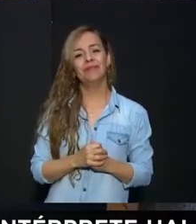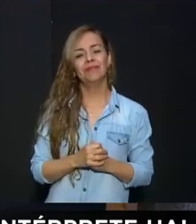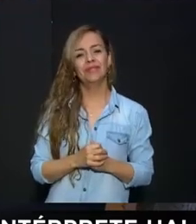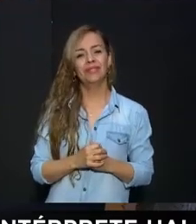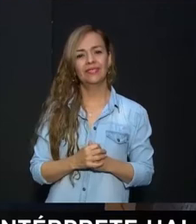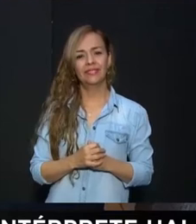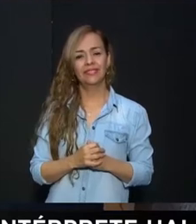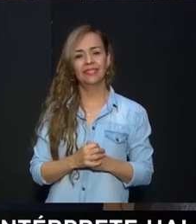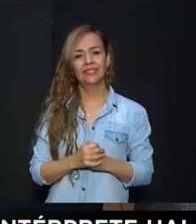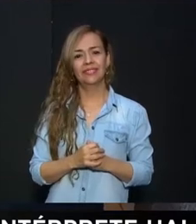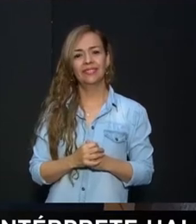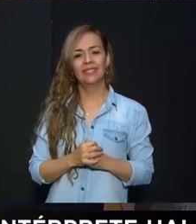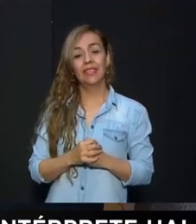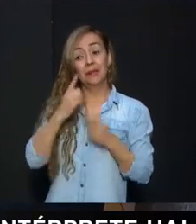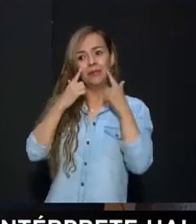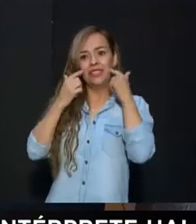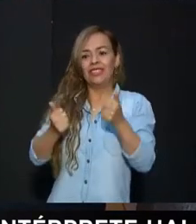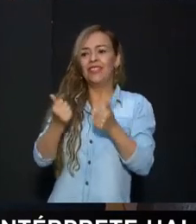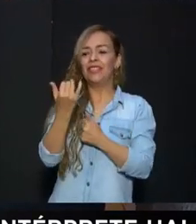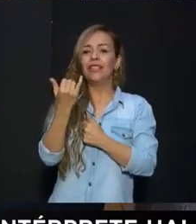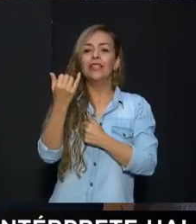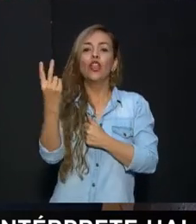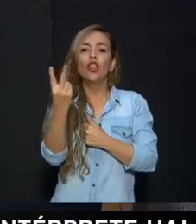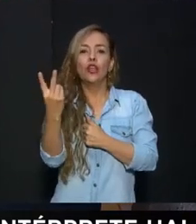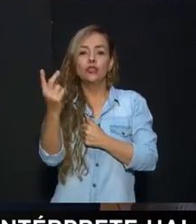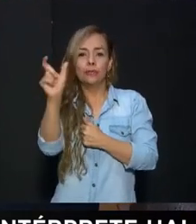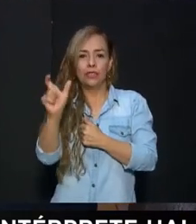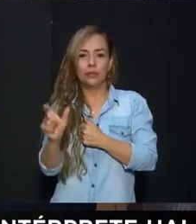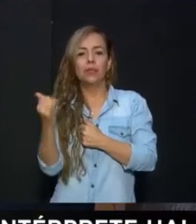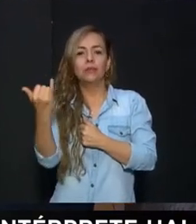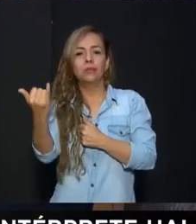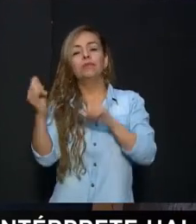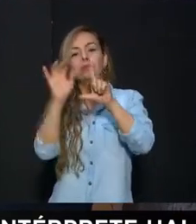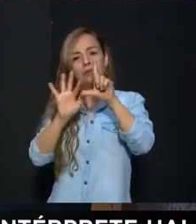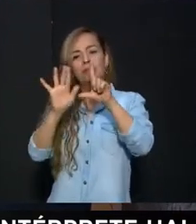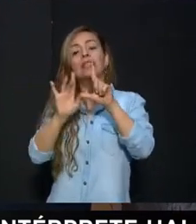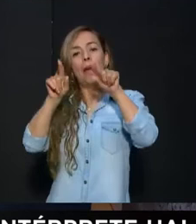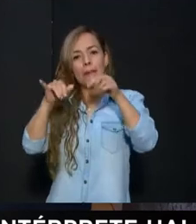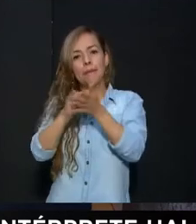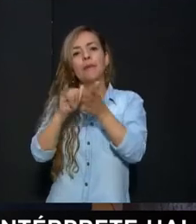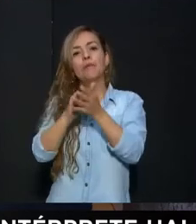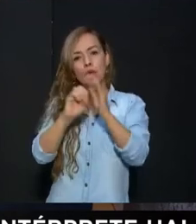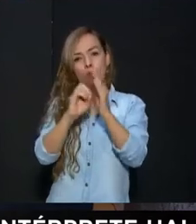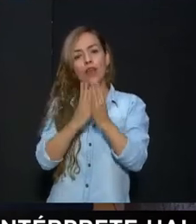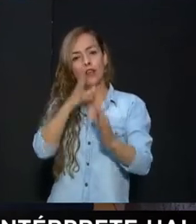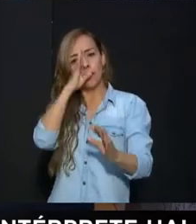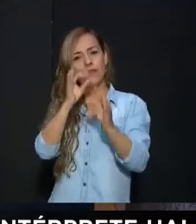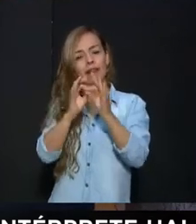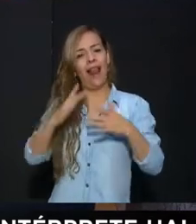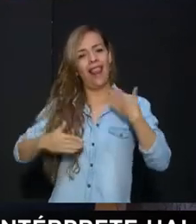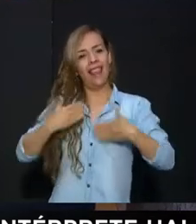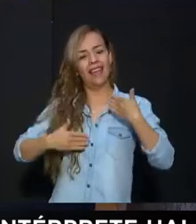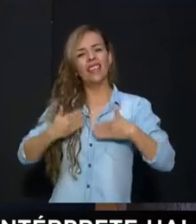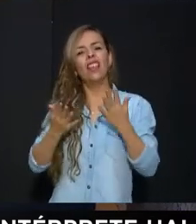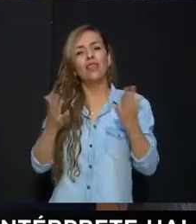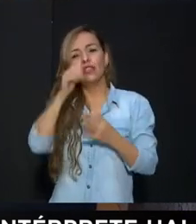Bueno, qué rico que ellos estén conectados con nosotros. Son también de la institución educativa Fe, Alegría, Santo Domingo. sabio. Santo